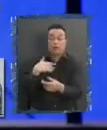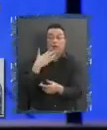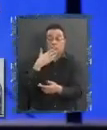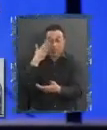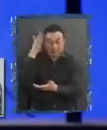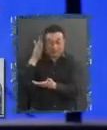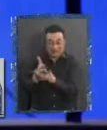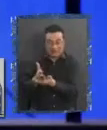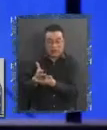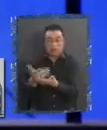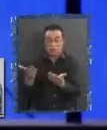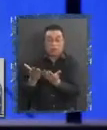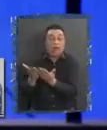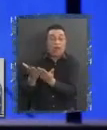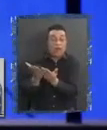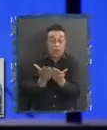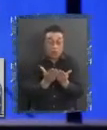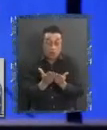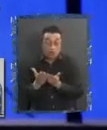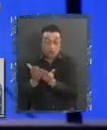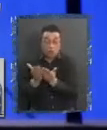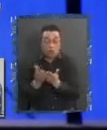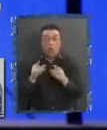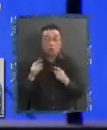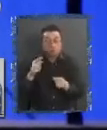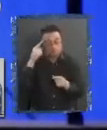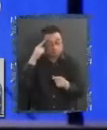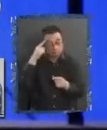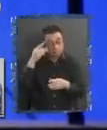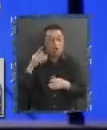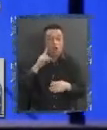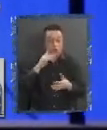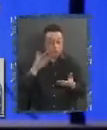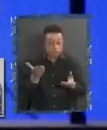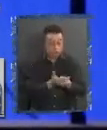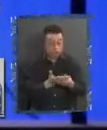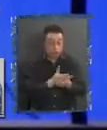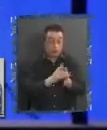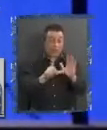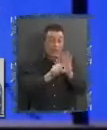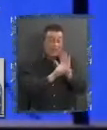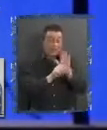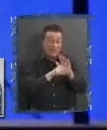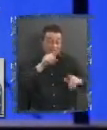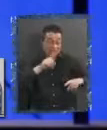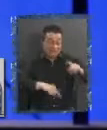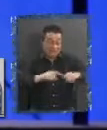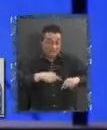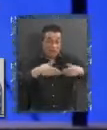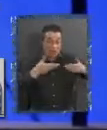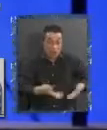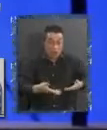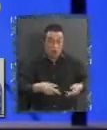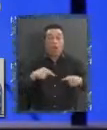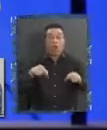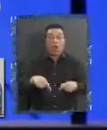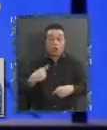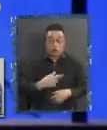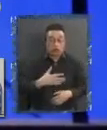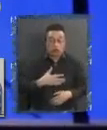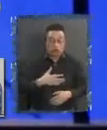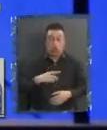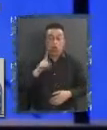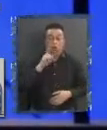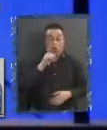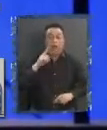a partir de un estudio, considerando los antecedentes legales de la territorialidad del día. Nosotros tenemos tierra